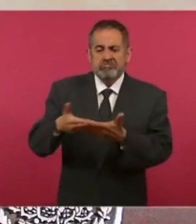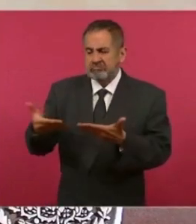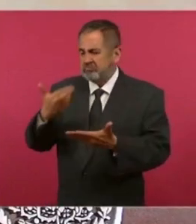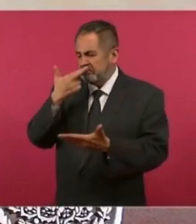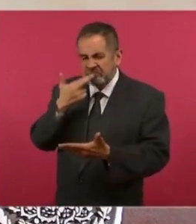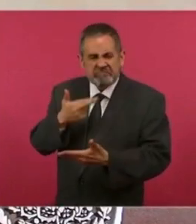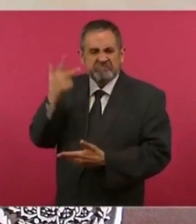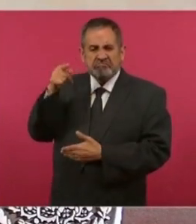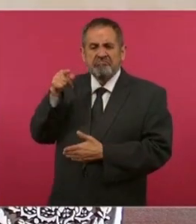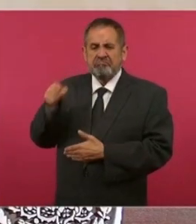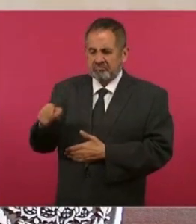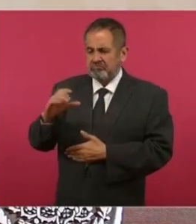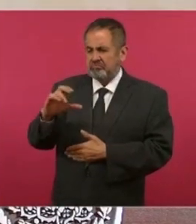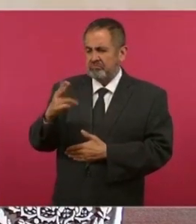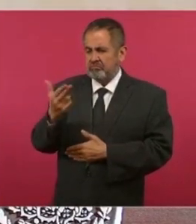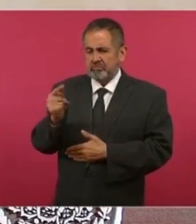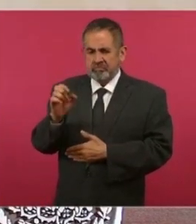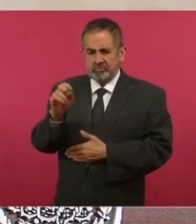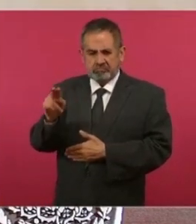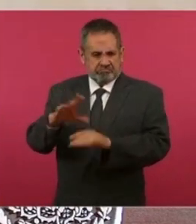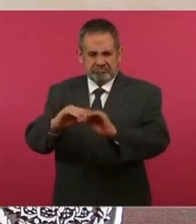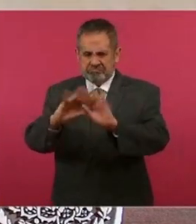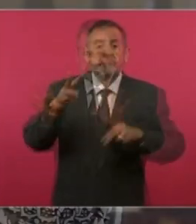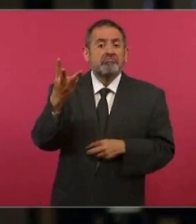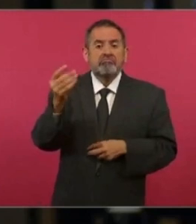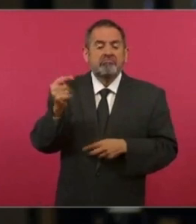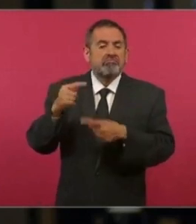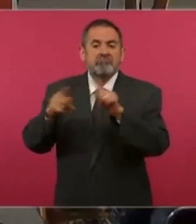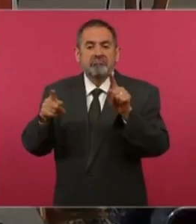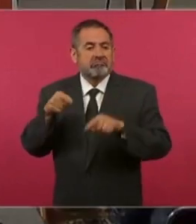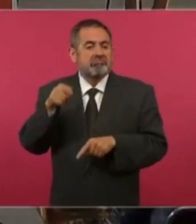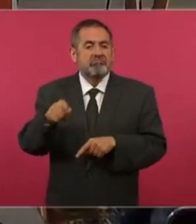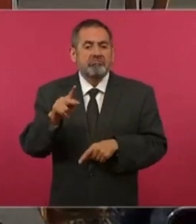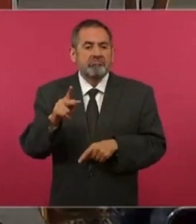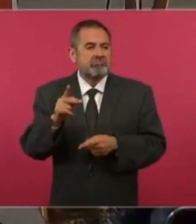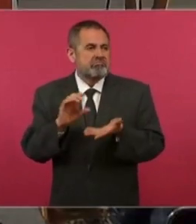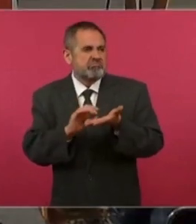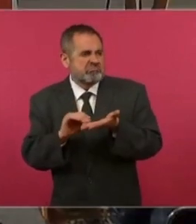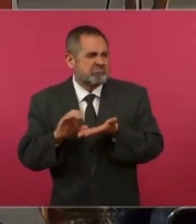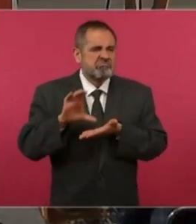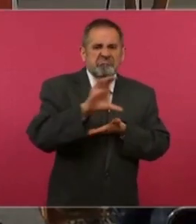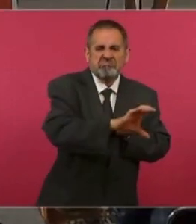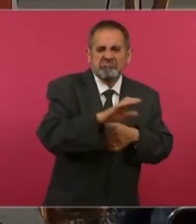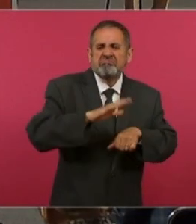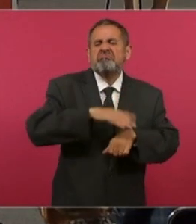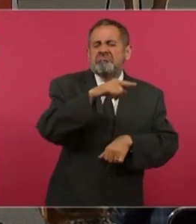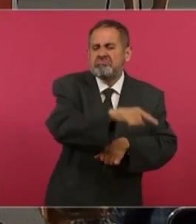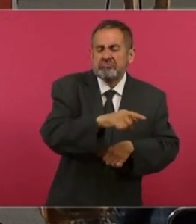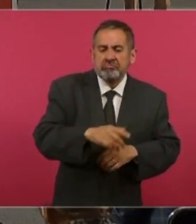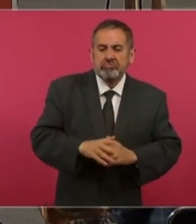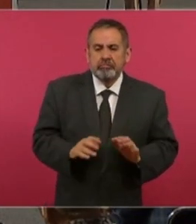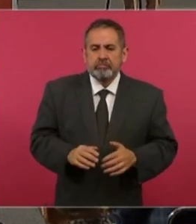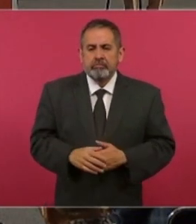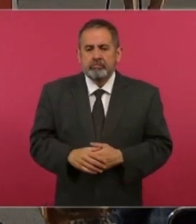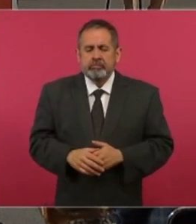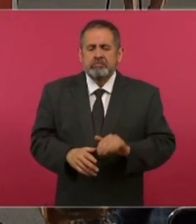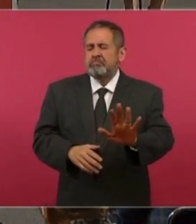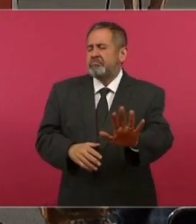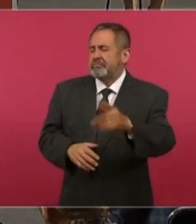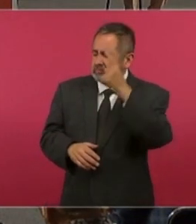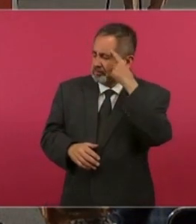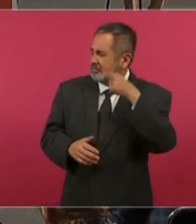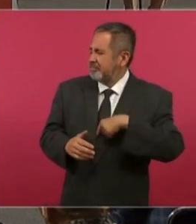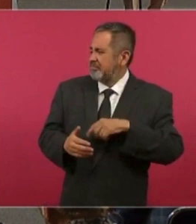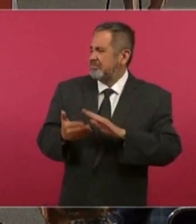Sí, así de claro. Yo creo que está haciendo bien las